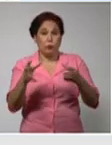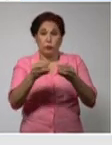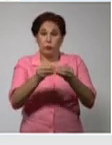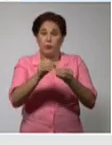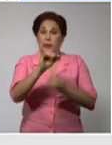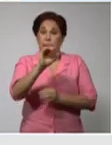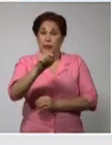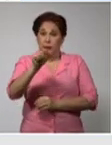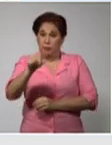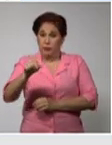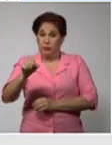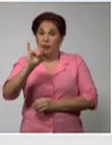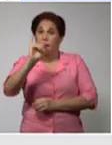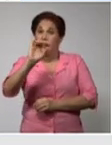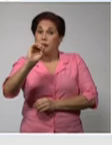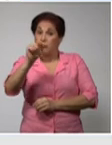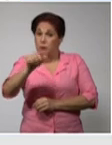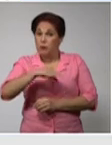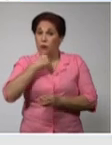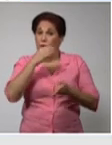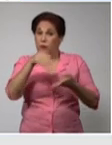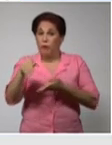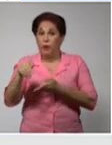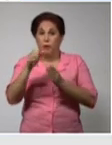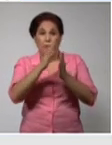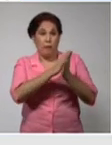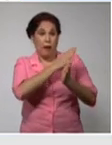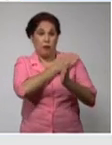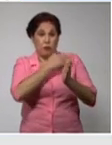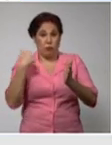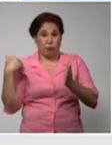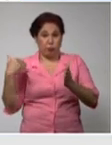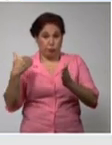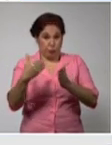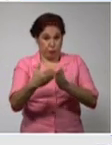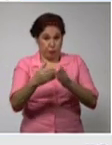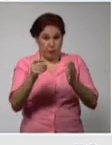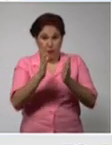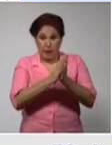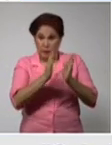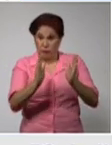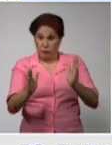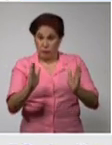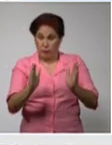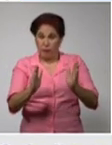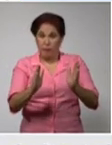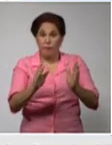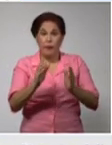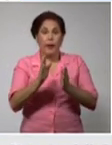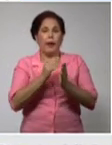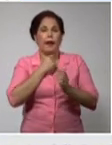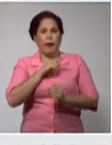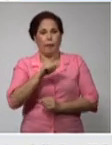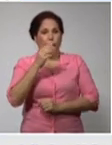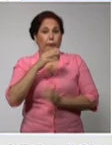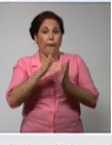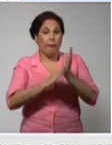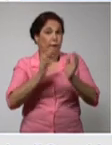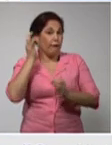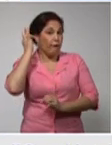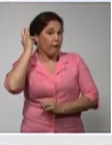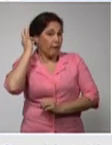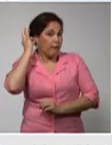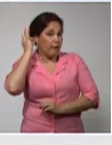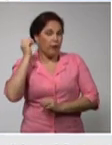los fallecidos y solamente significar que el mes de febrero que fue una cifra muy